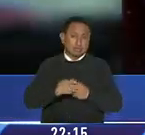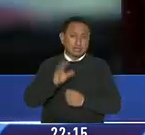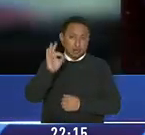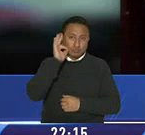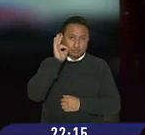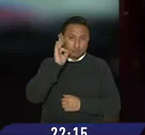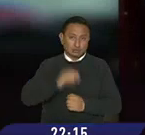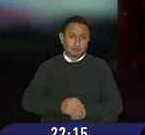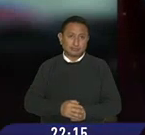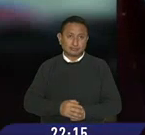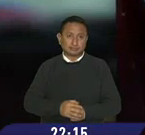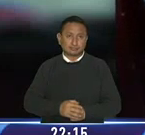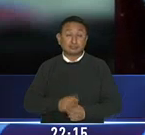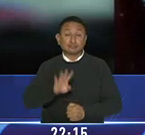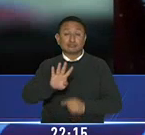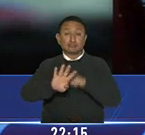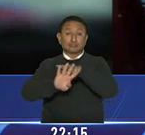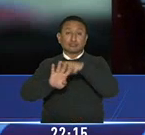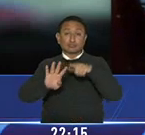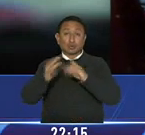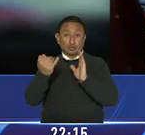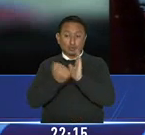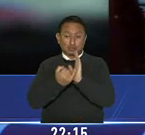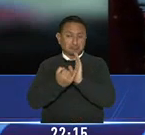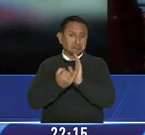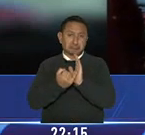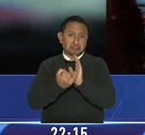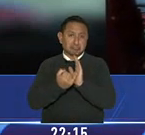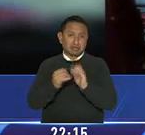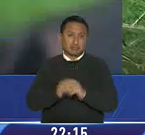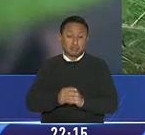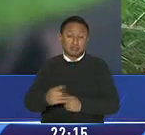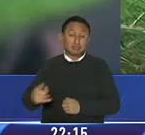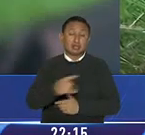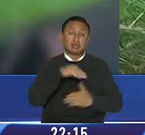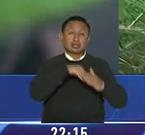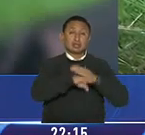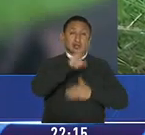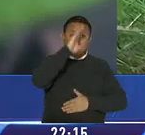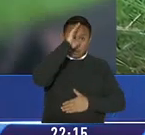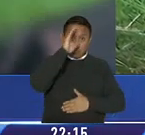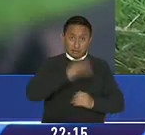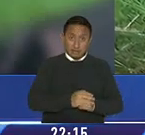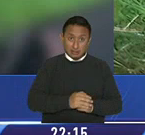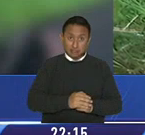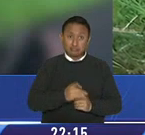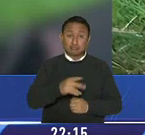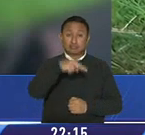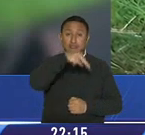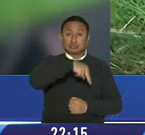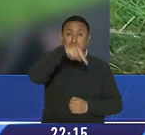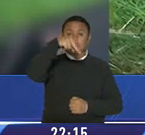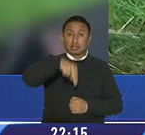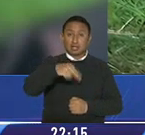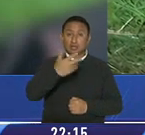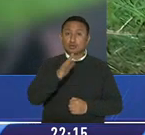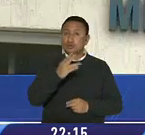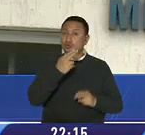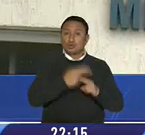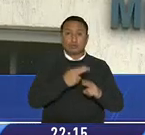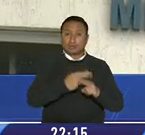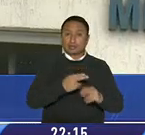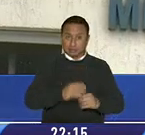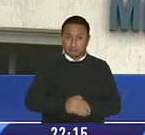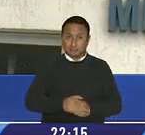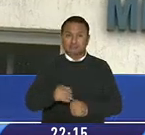drogas. De los cuatro cuerpos, ninguno fue identificado. Todos ingresaron al departamento forense de la policía en calidad de NN. Las